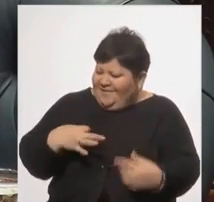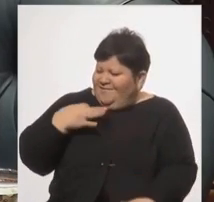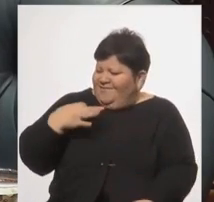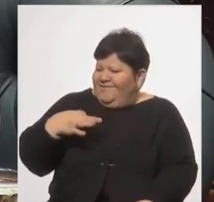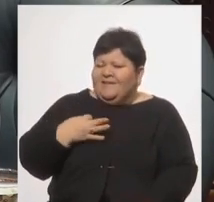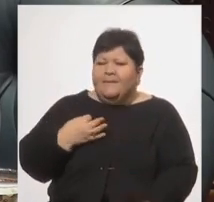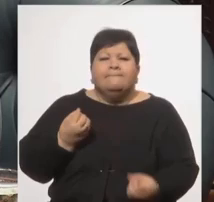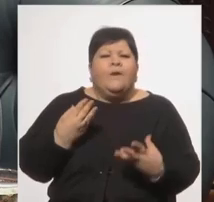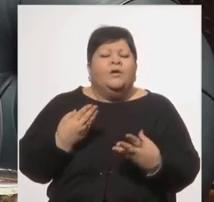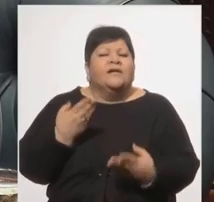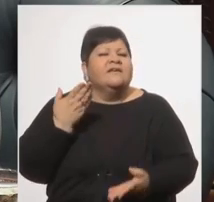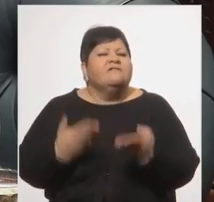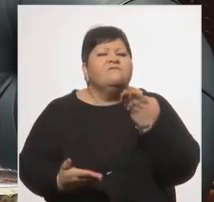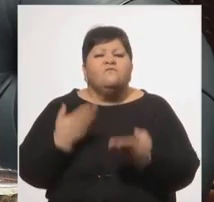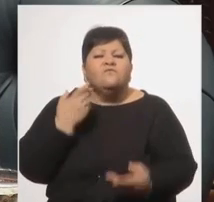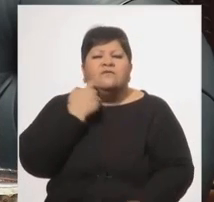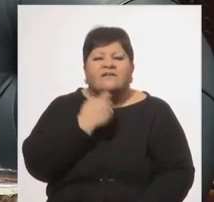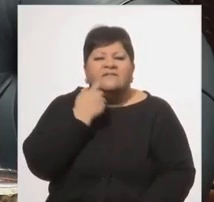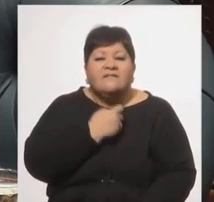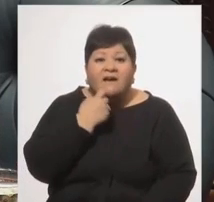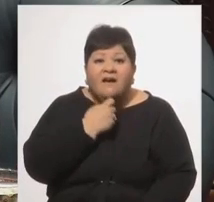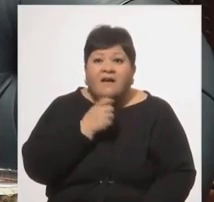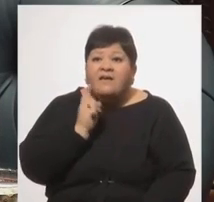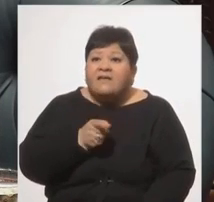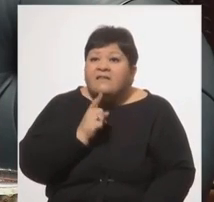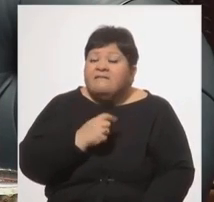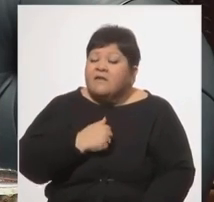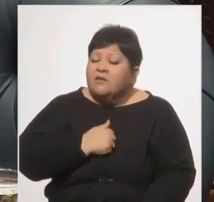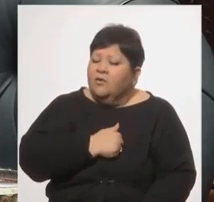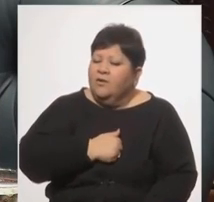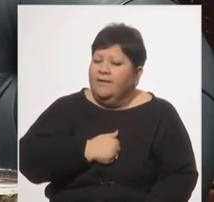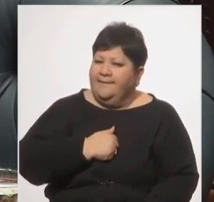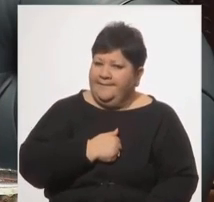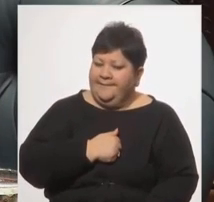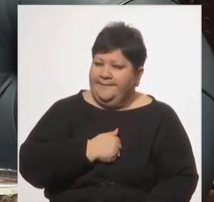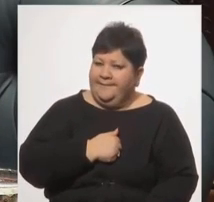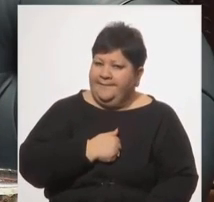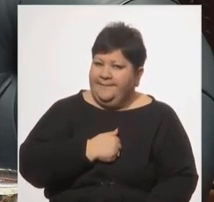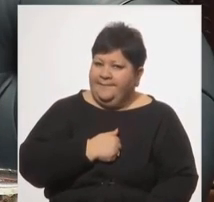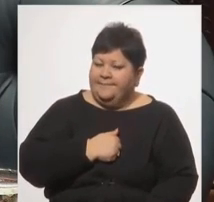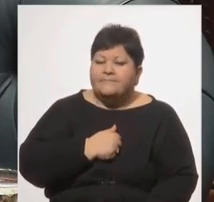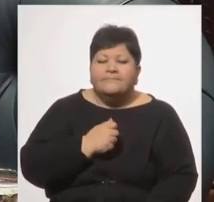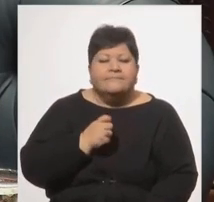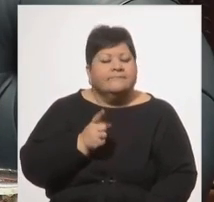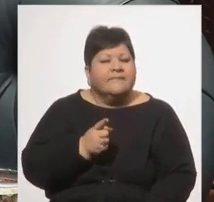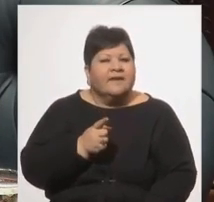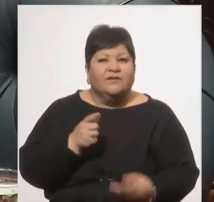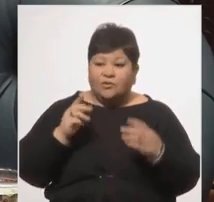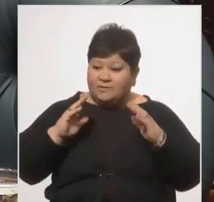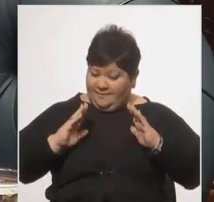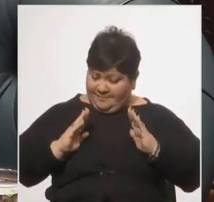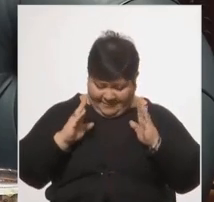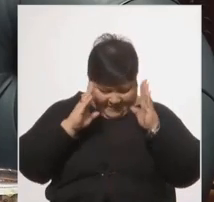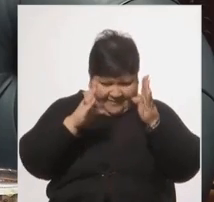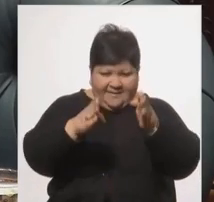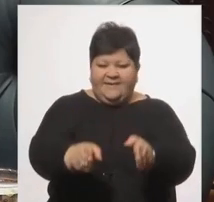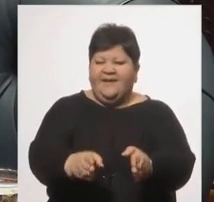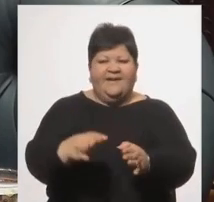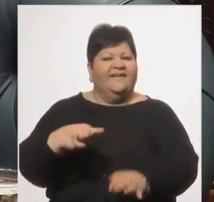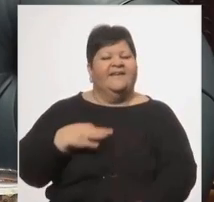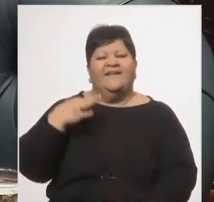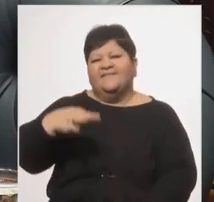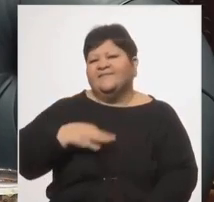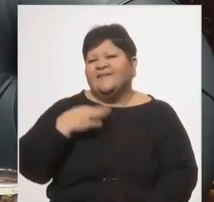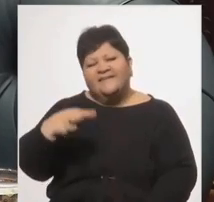injusticias. Dedicar la vida a la política tiene que ver con eso, con que te duelan las